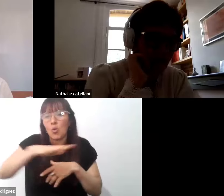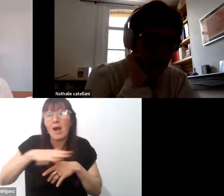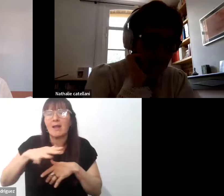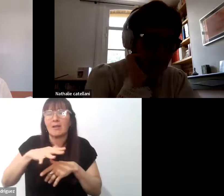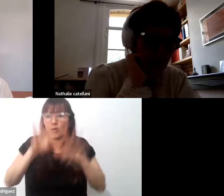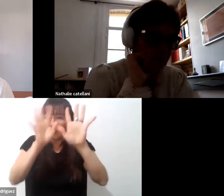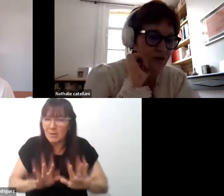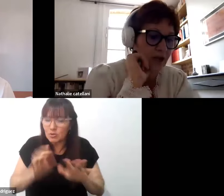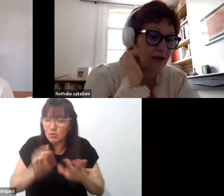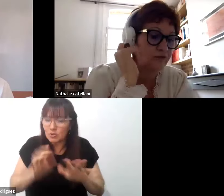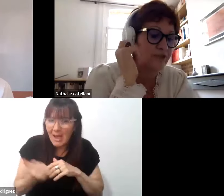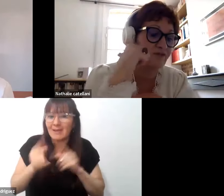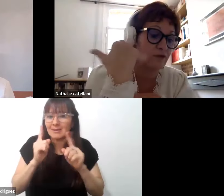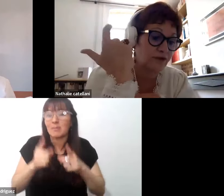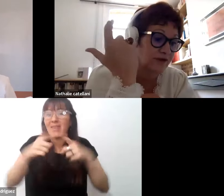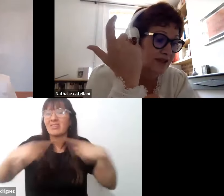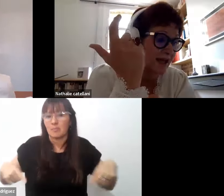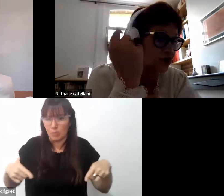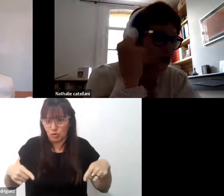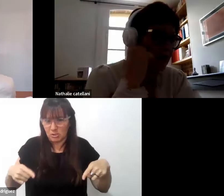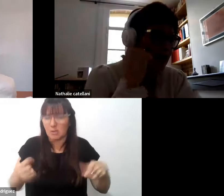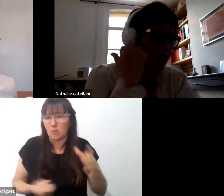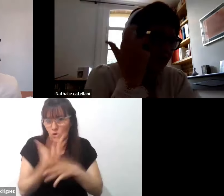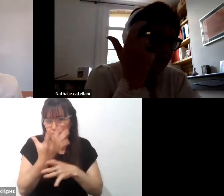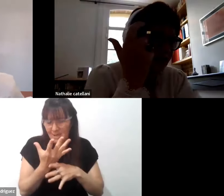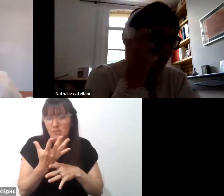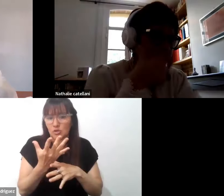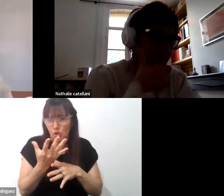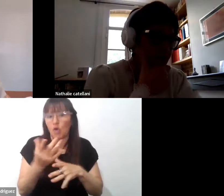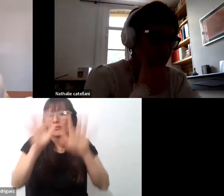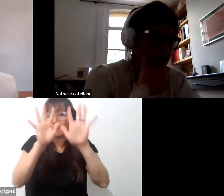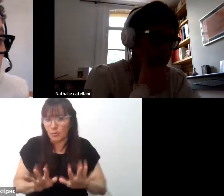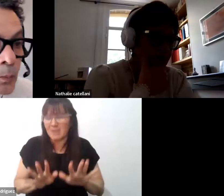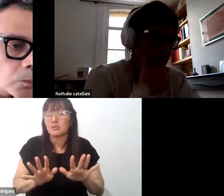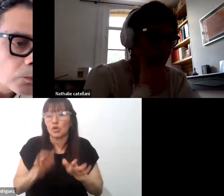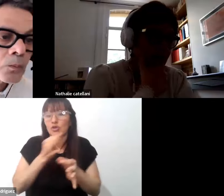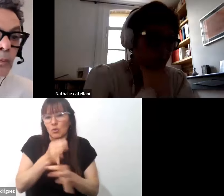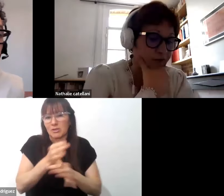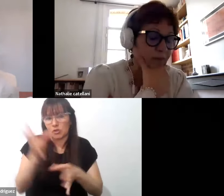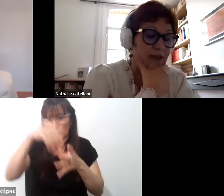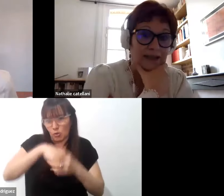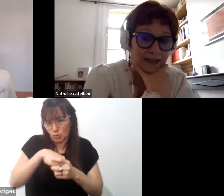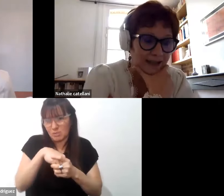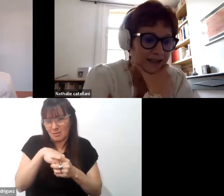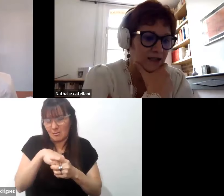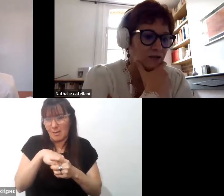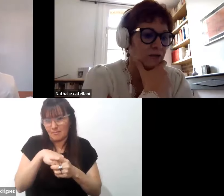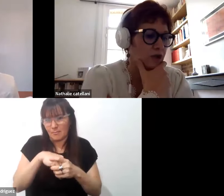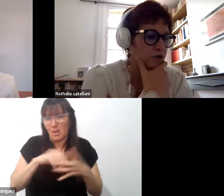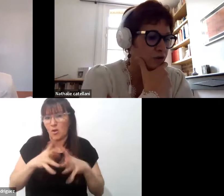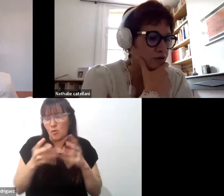creación de un dispositivo de formación para la educación inclusiva en sentido amplio, por medio de la